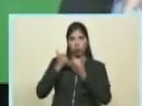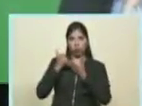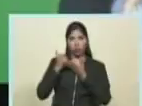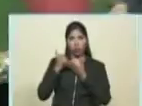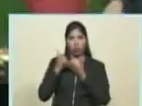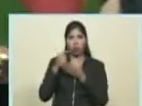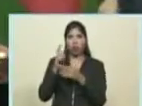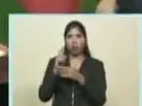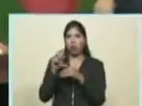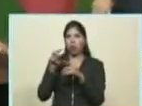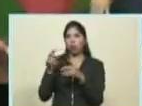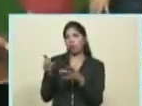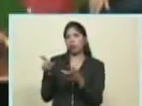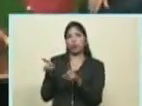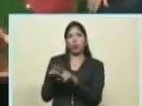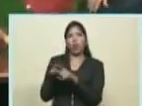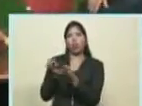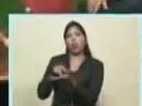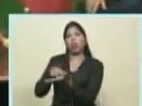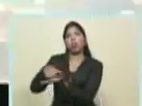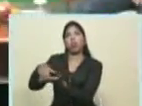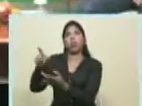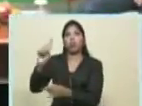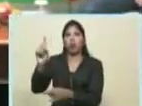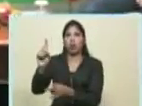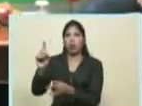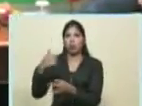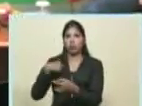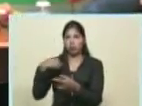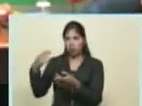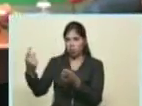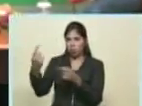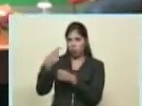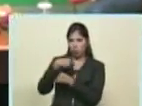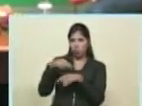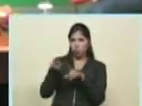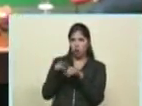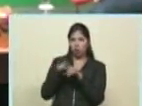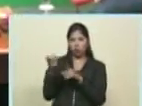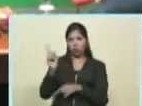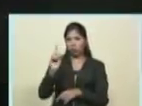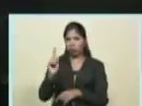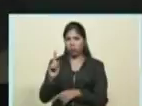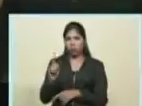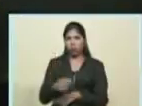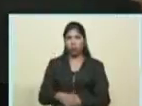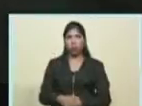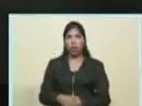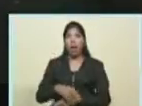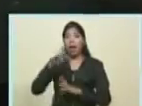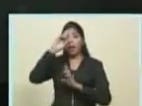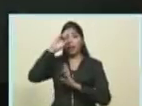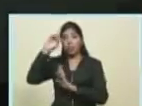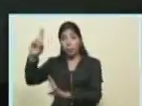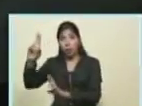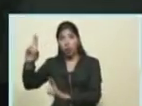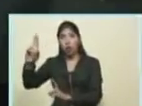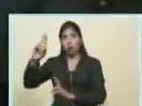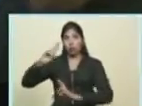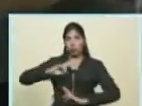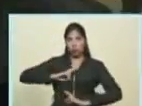Ni nos subordinamos a ellos, ni ellos se subordinan a nosotros. Al contrario, nos respetamos